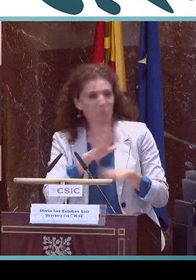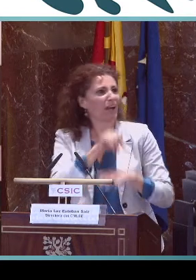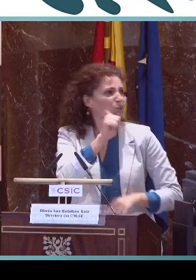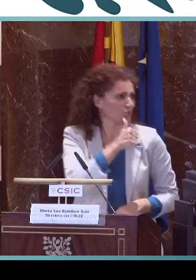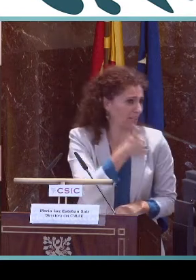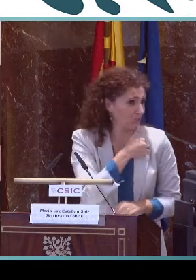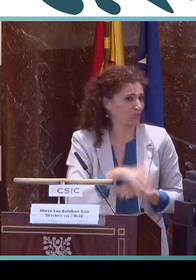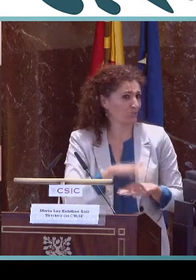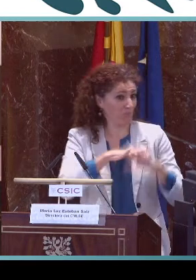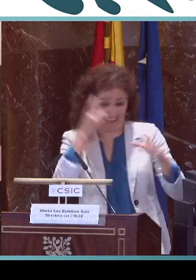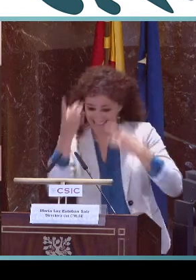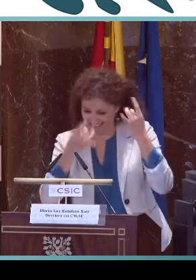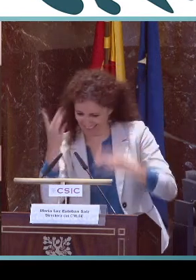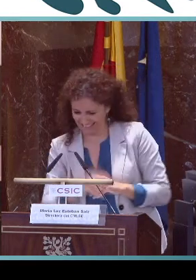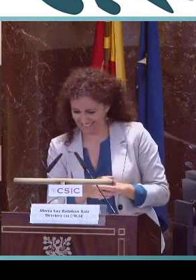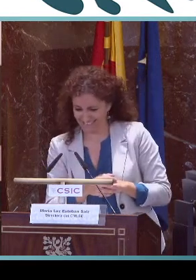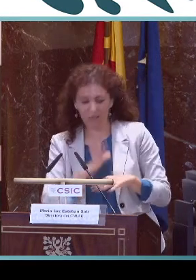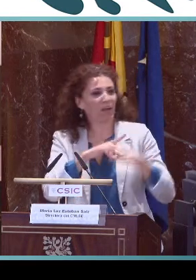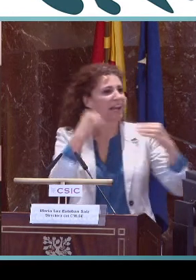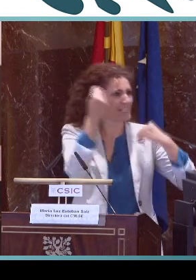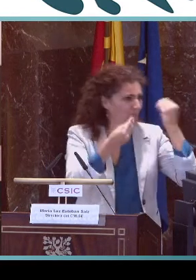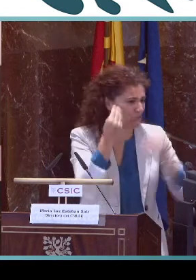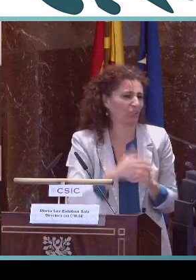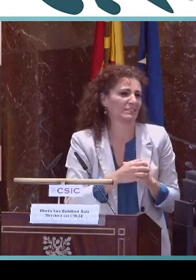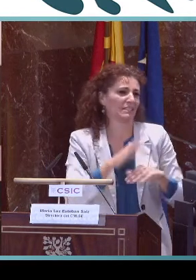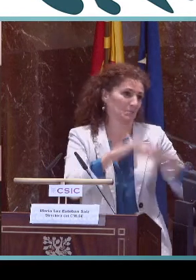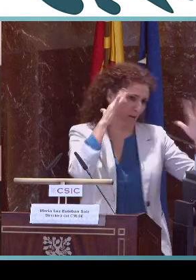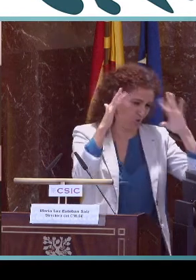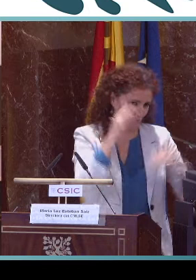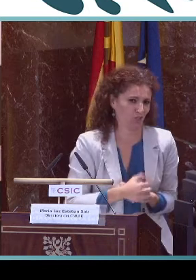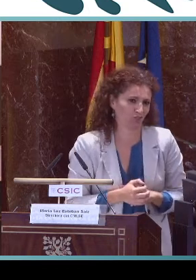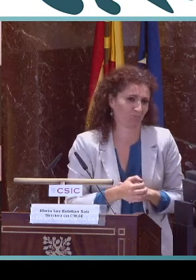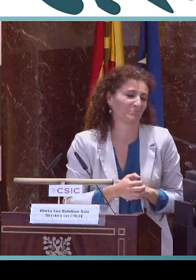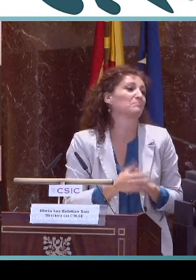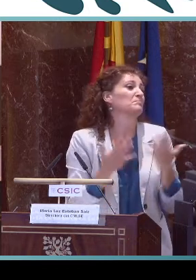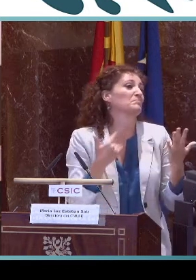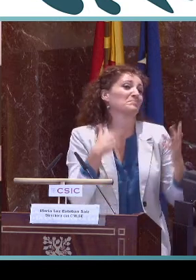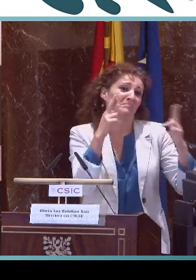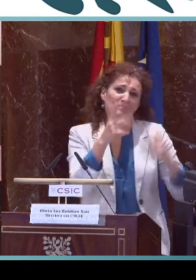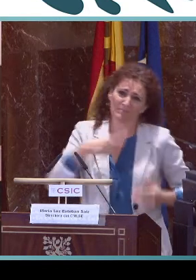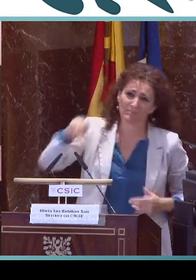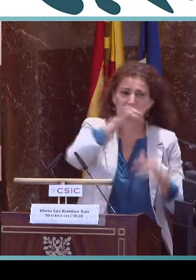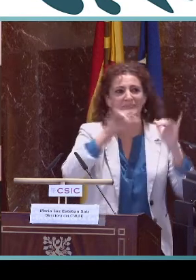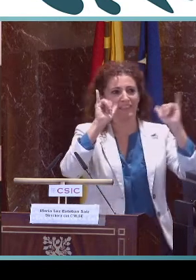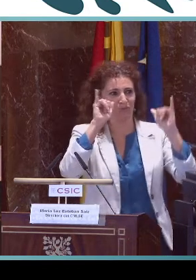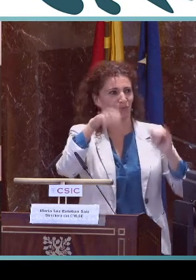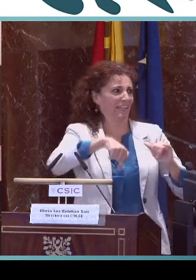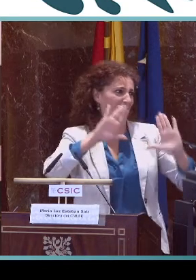para las preguntas, para los secretos, para las ideas, para las reflexiones y para los sueños.